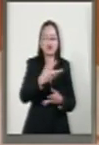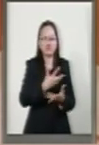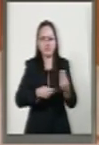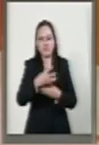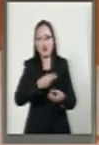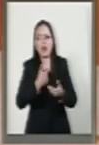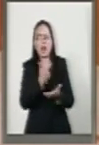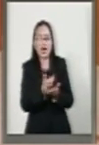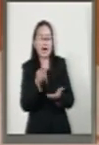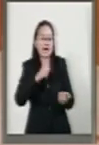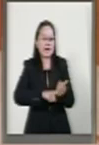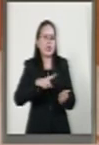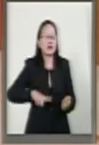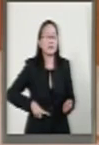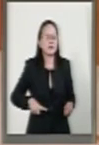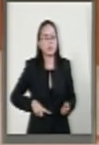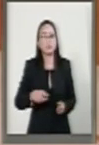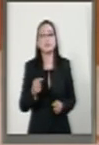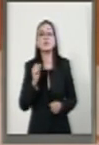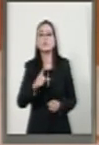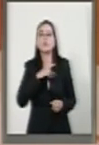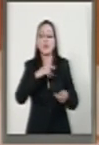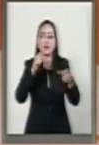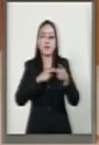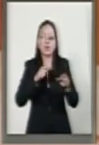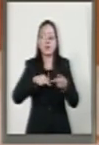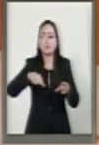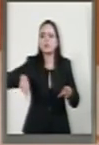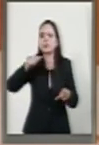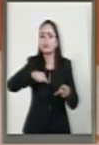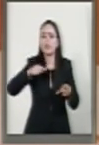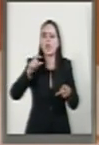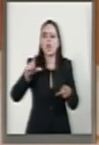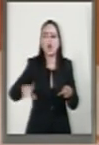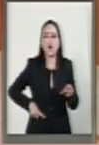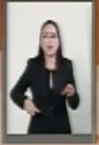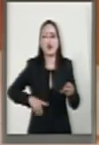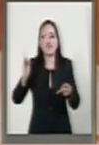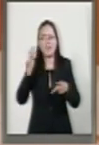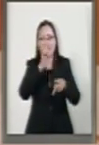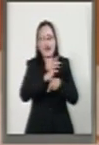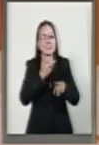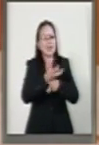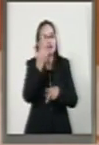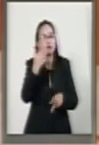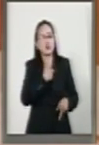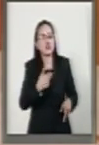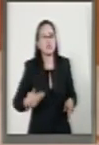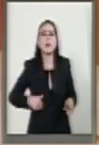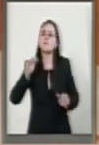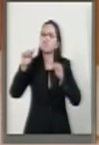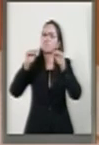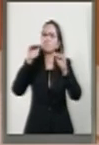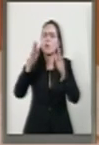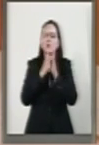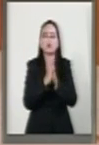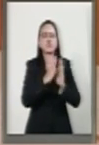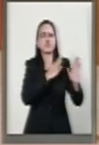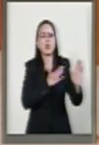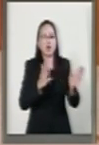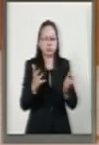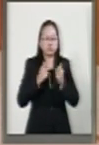públicas nacionales. Y el segundo, a los poderes públicos de los tres órdenes de gobierno, a los que invitamos a comprometerse con